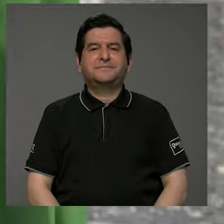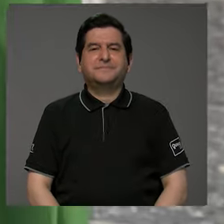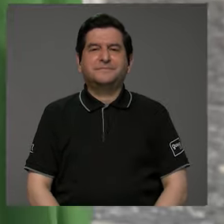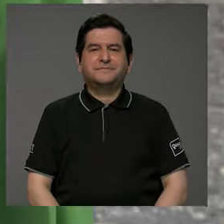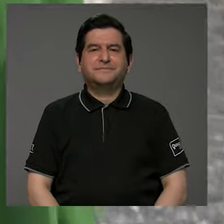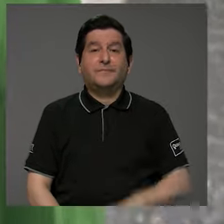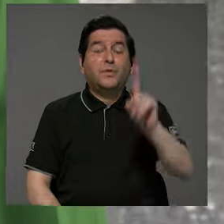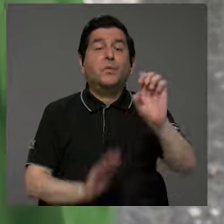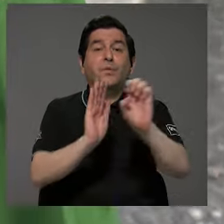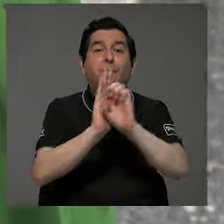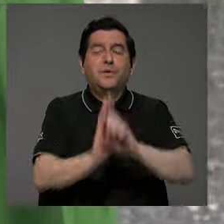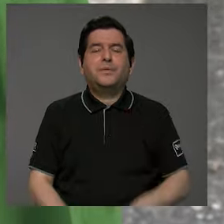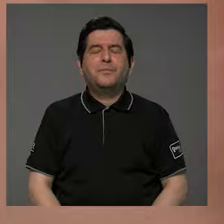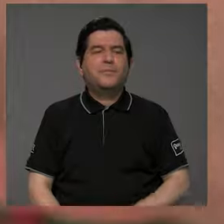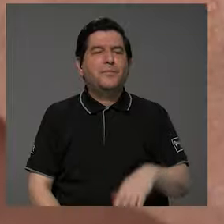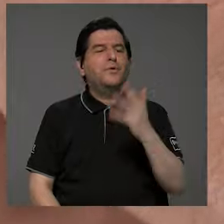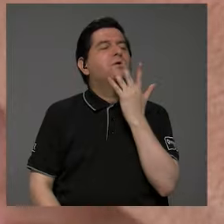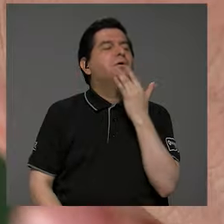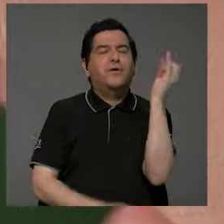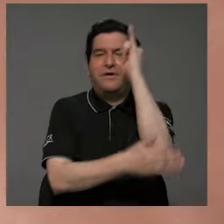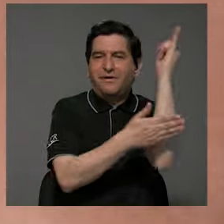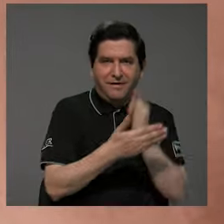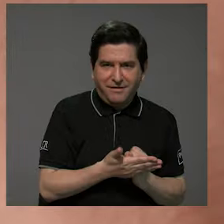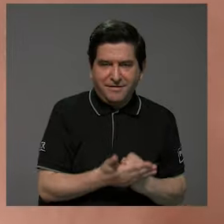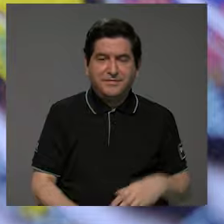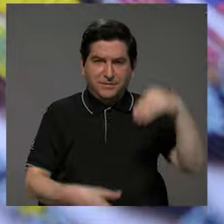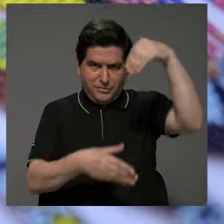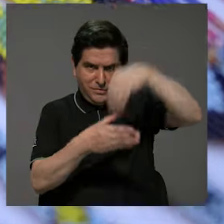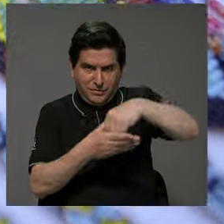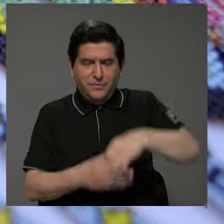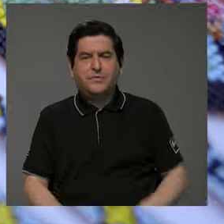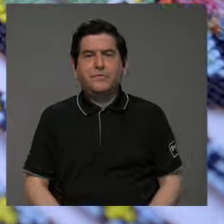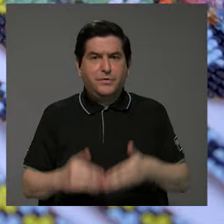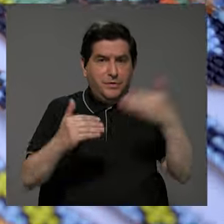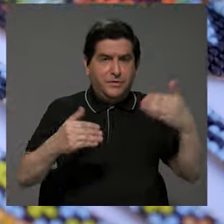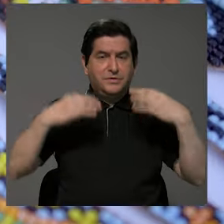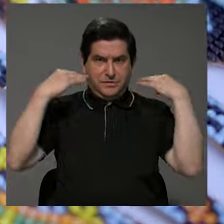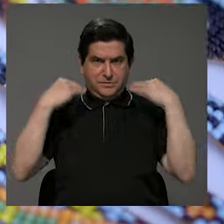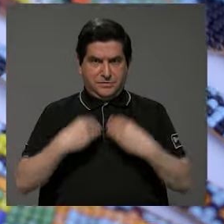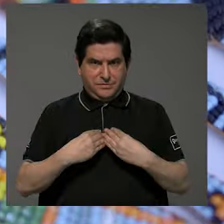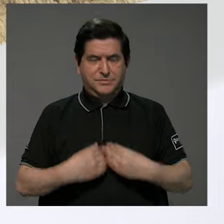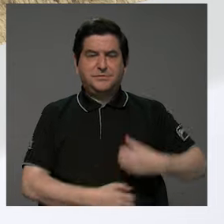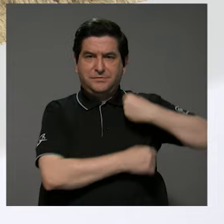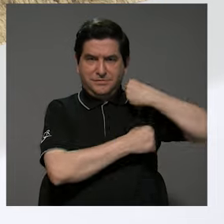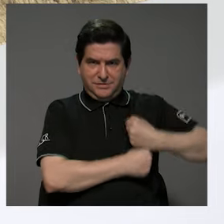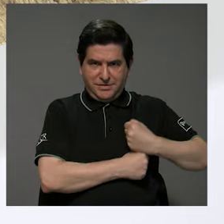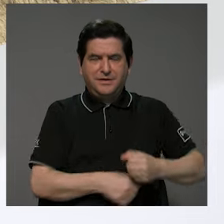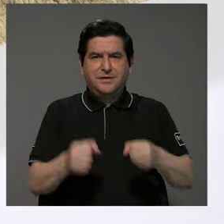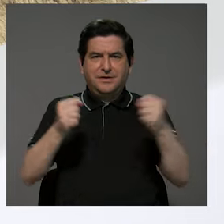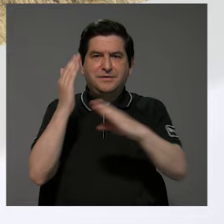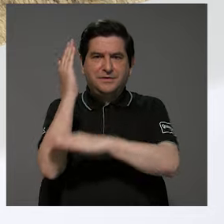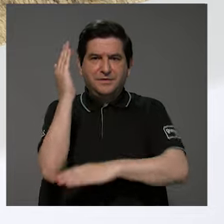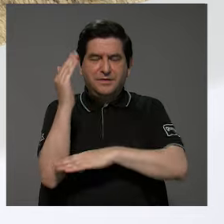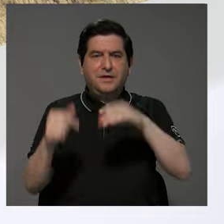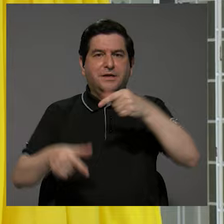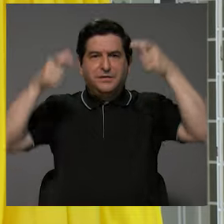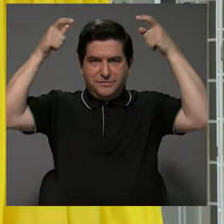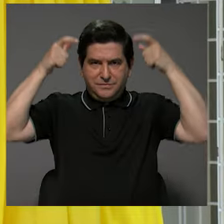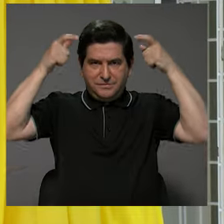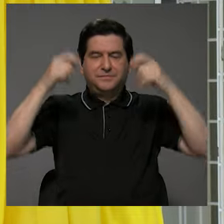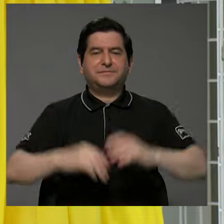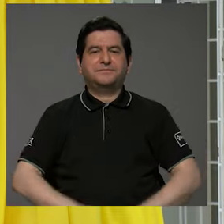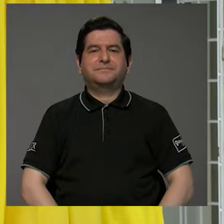Un ejemplo de ello es su colorido arte, que incluye objetos como las chaquiras, las chácaras, los mazates y los sombreros.